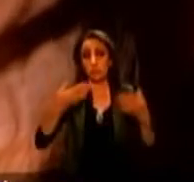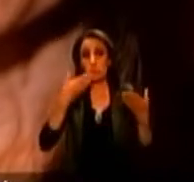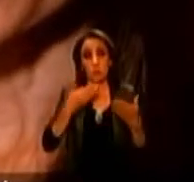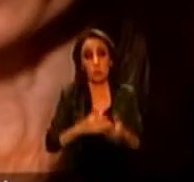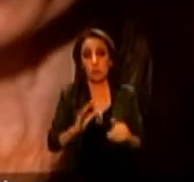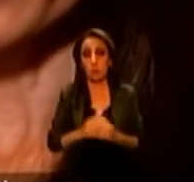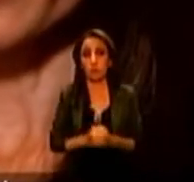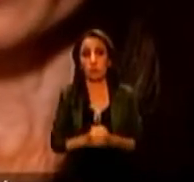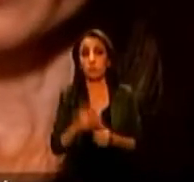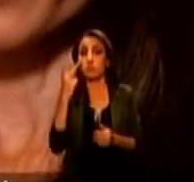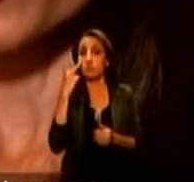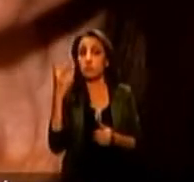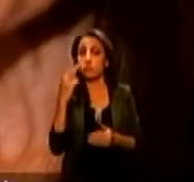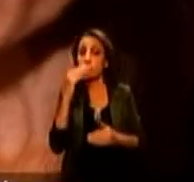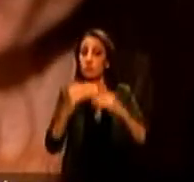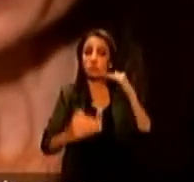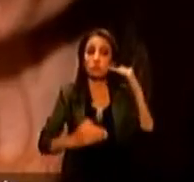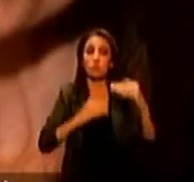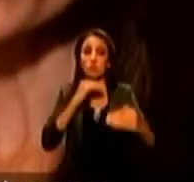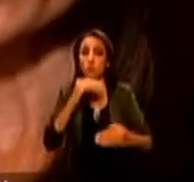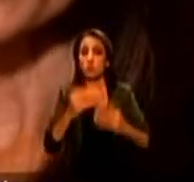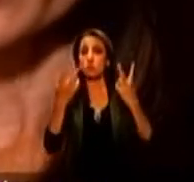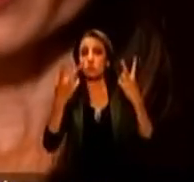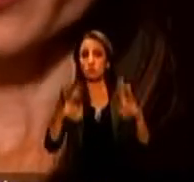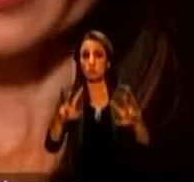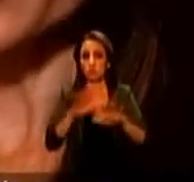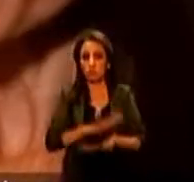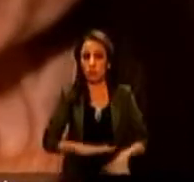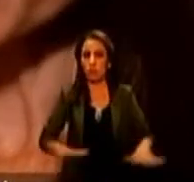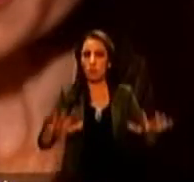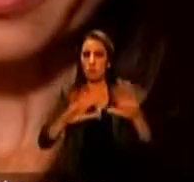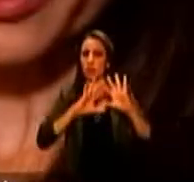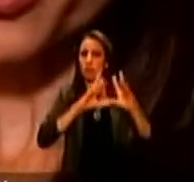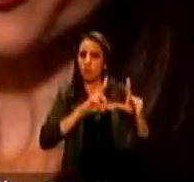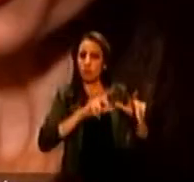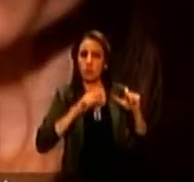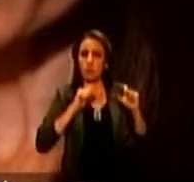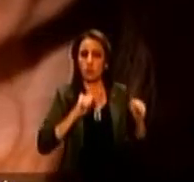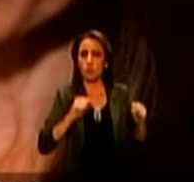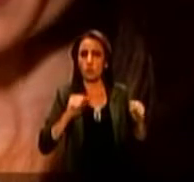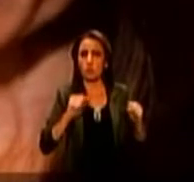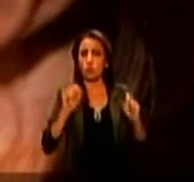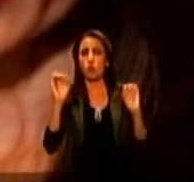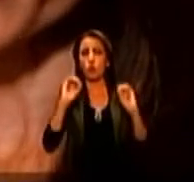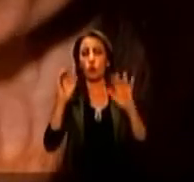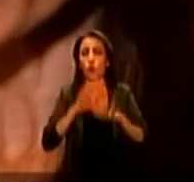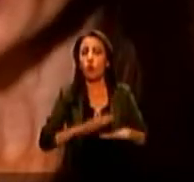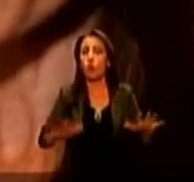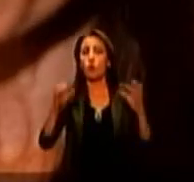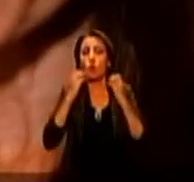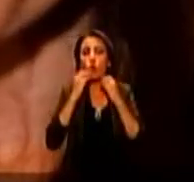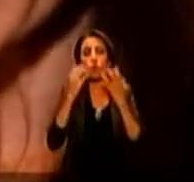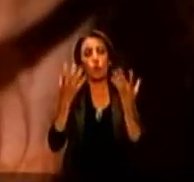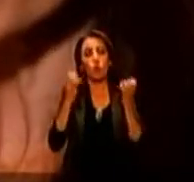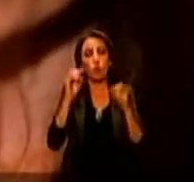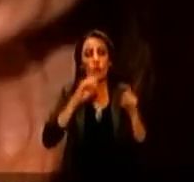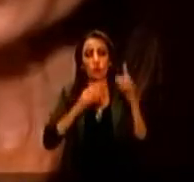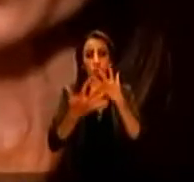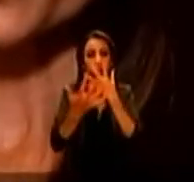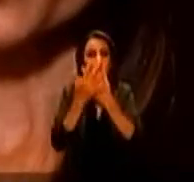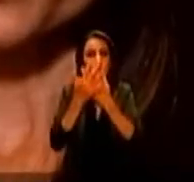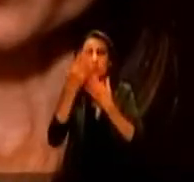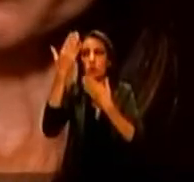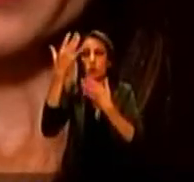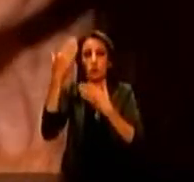Se ven los primeros pasos en la lucha contra la corrupción con varios exfuncionarios presos,